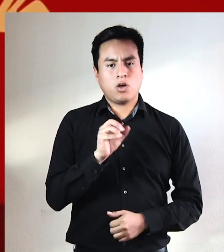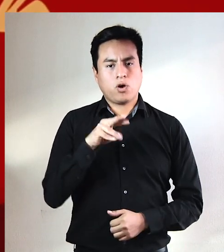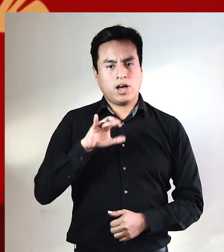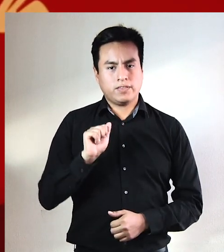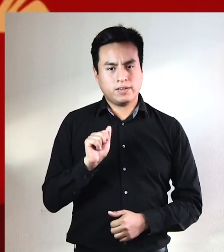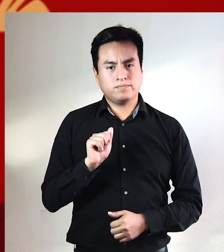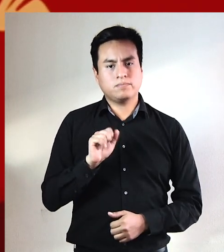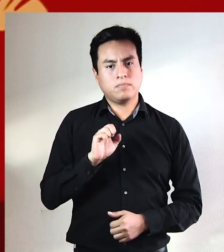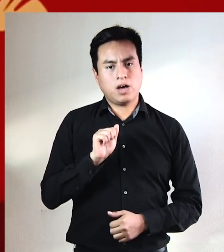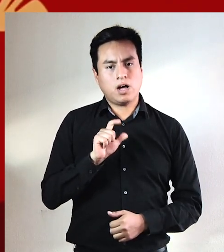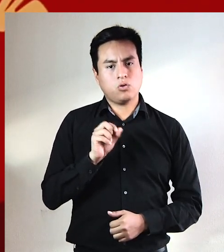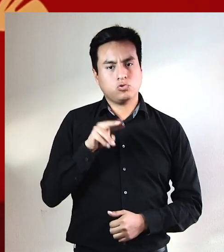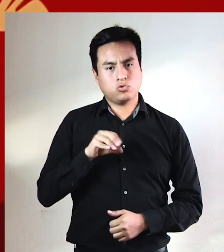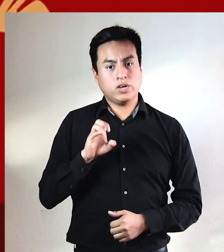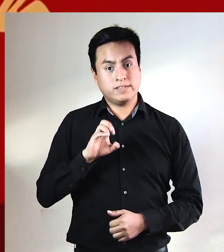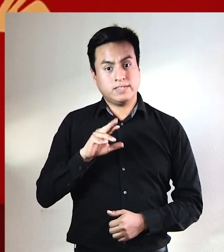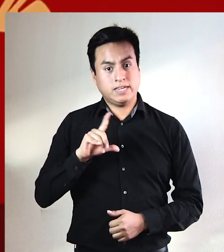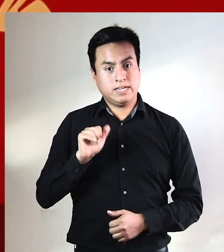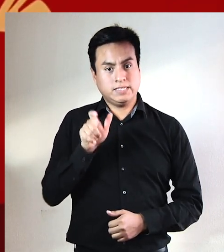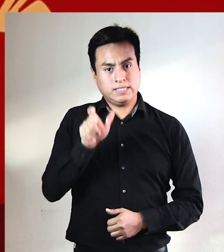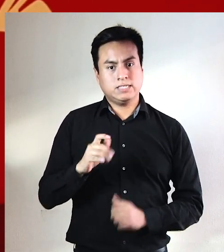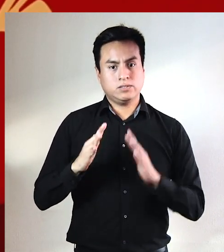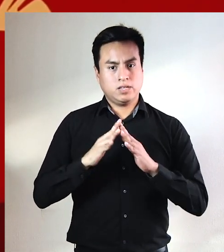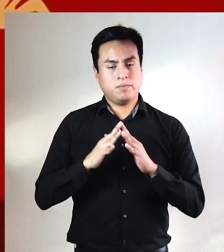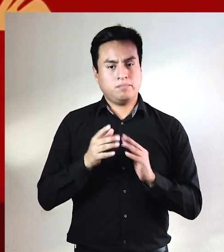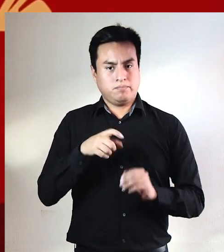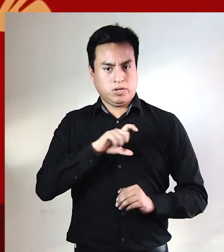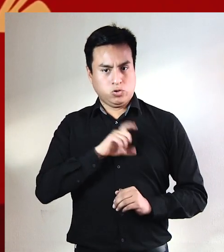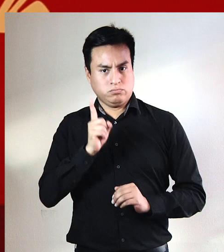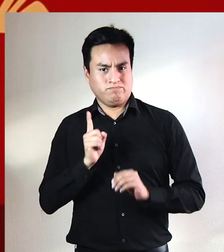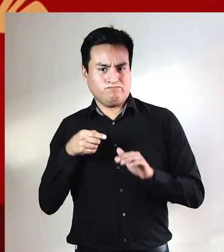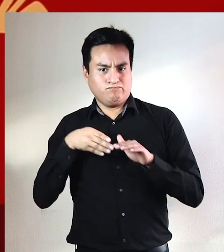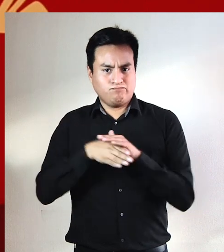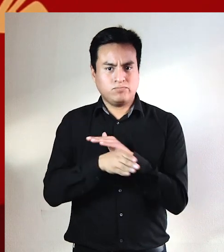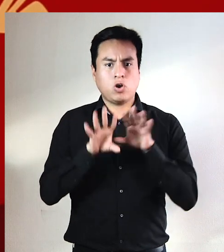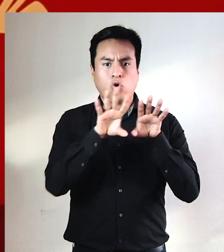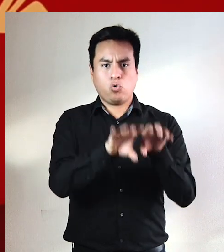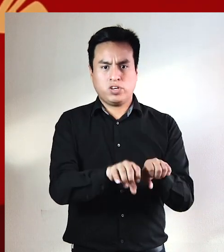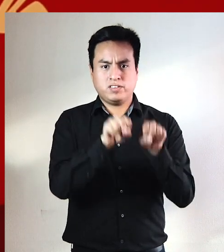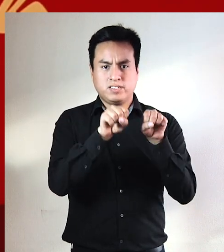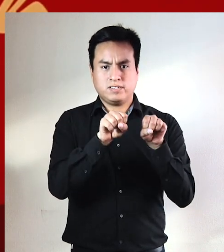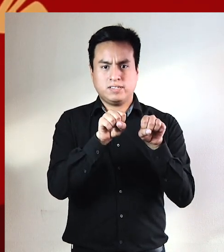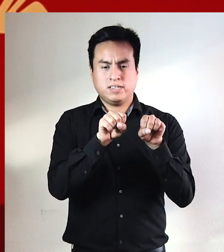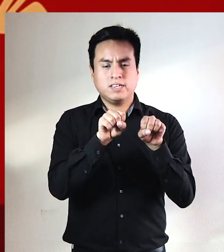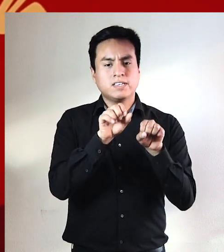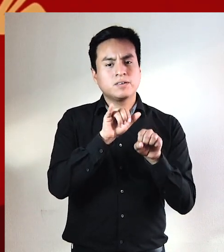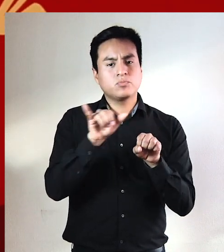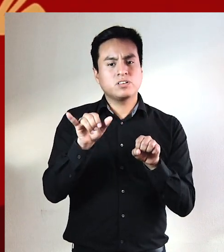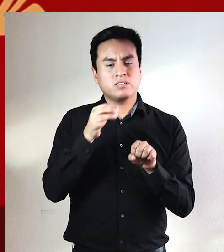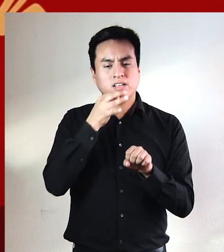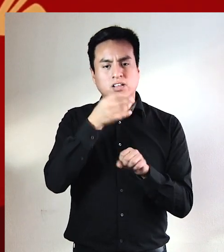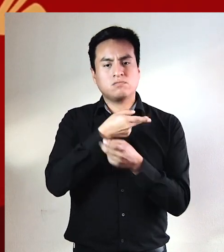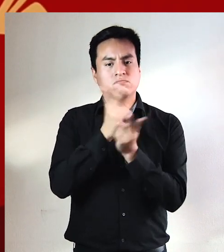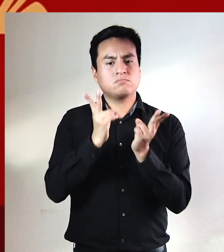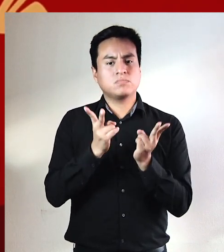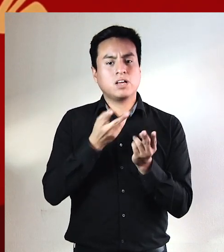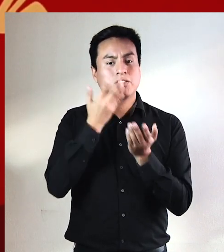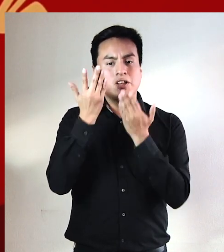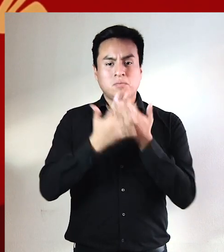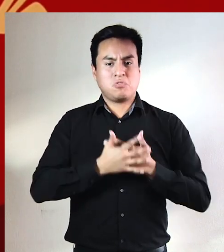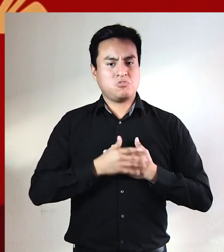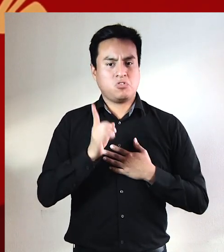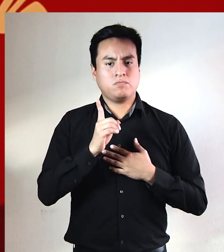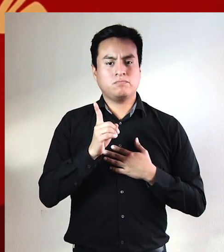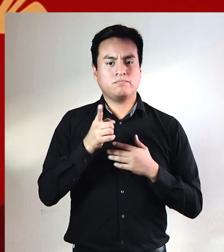Araucana de Alonso de Silla, ese soldado español que participó en la conquista y que después de declarar que no venía a